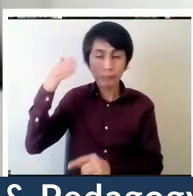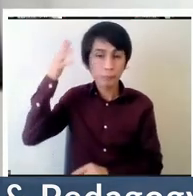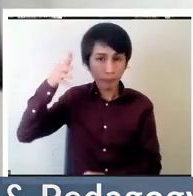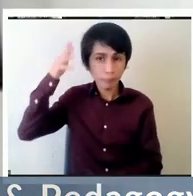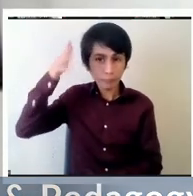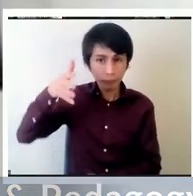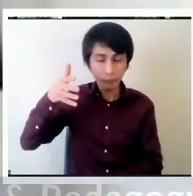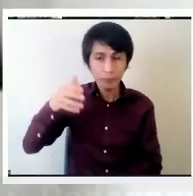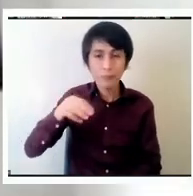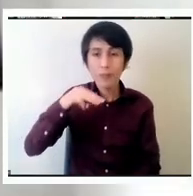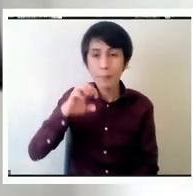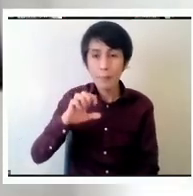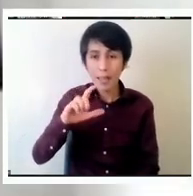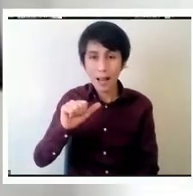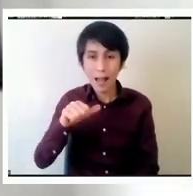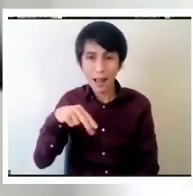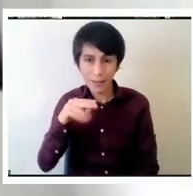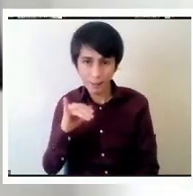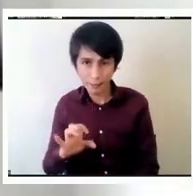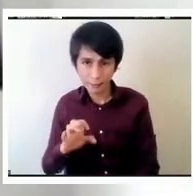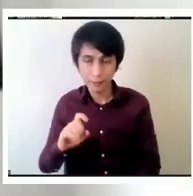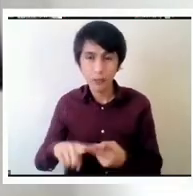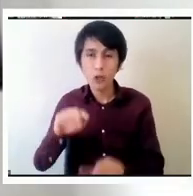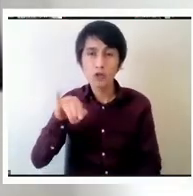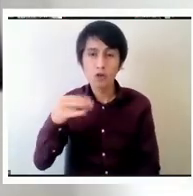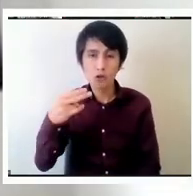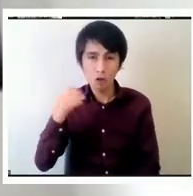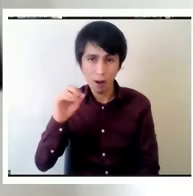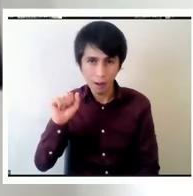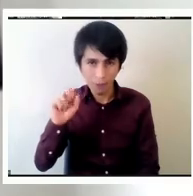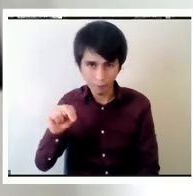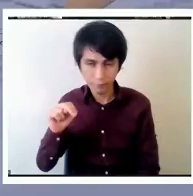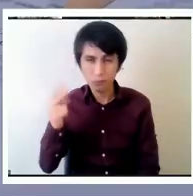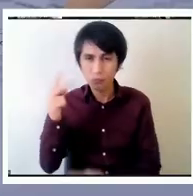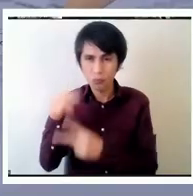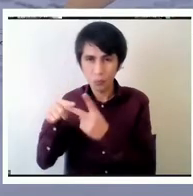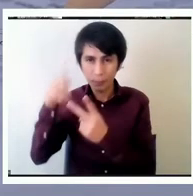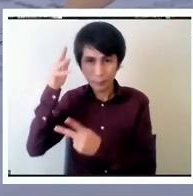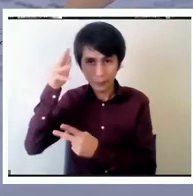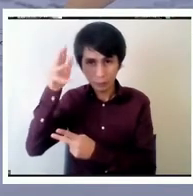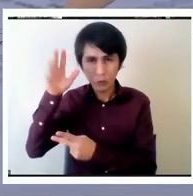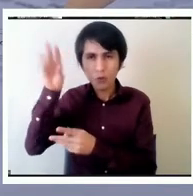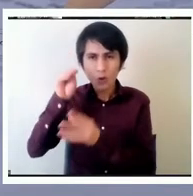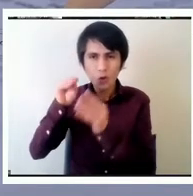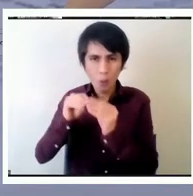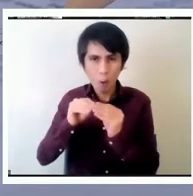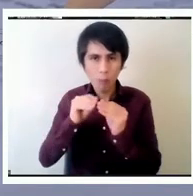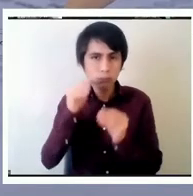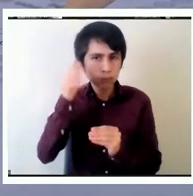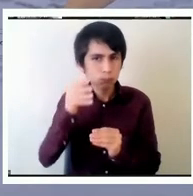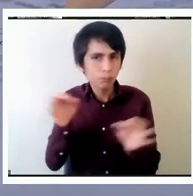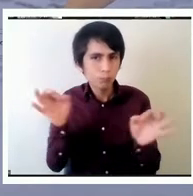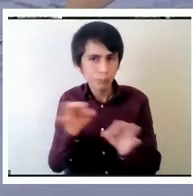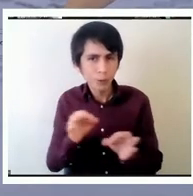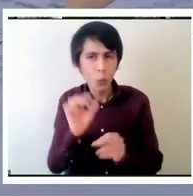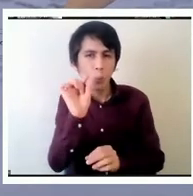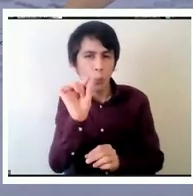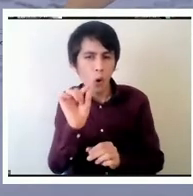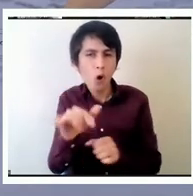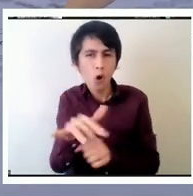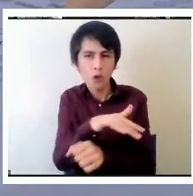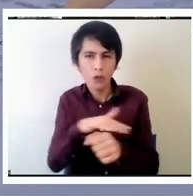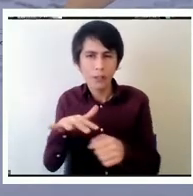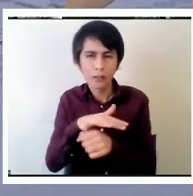de Joan quería hablarles acerca del contexto de Escocia el país que está tratando de